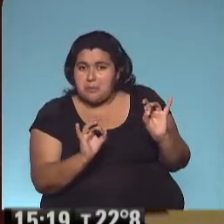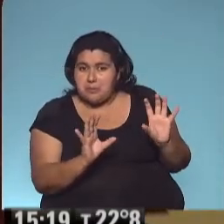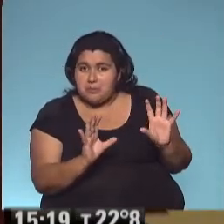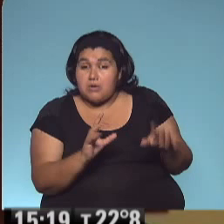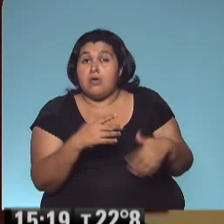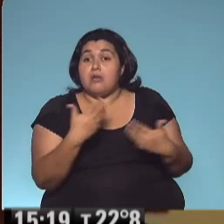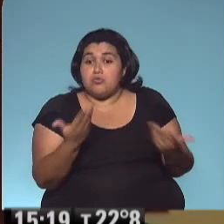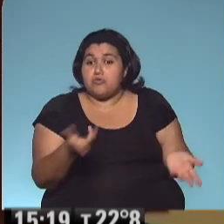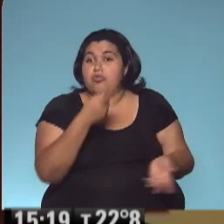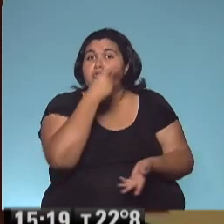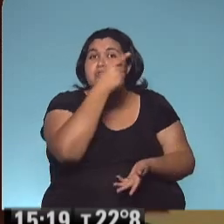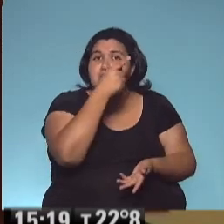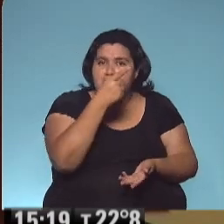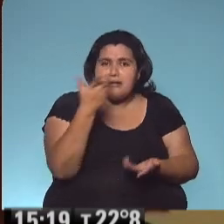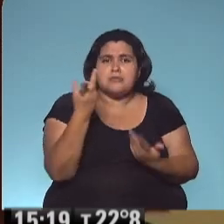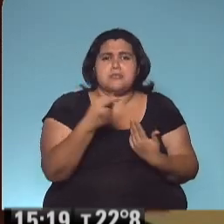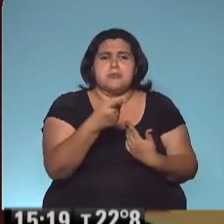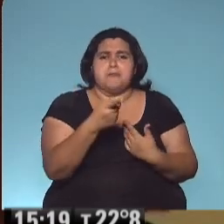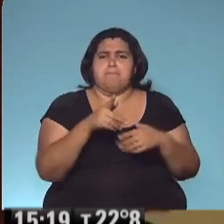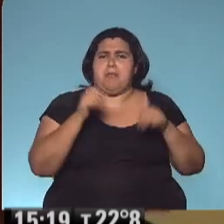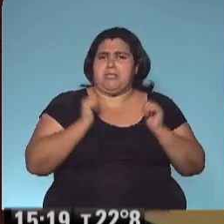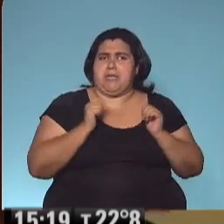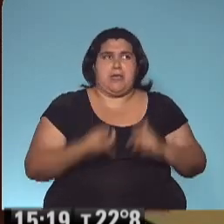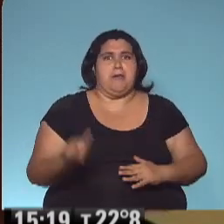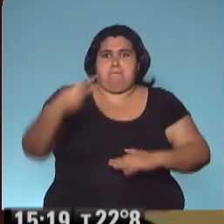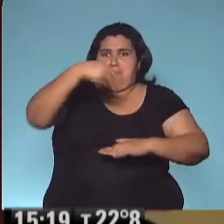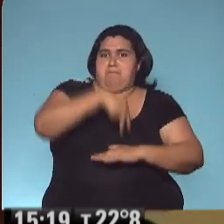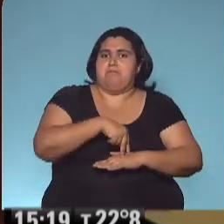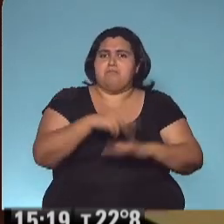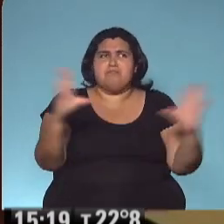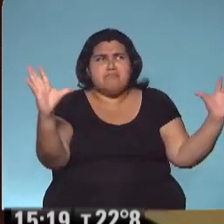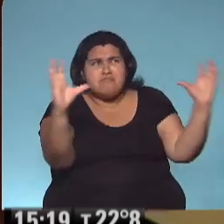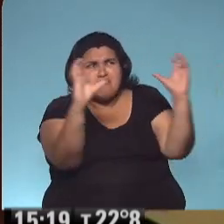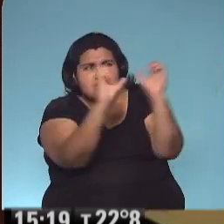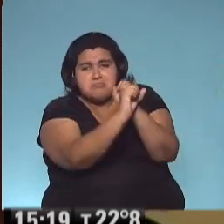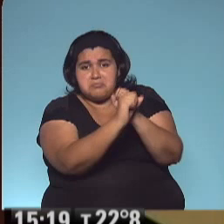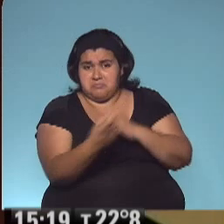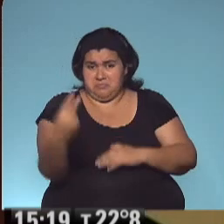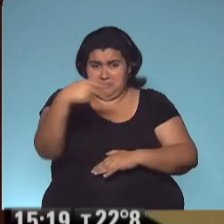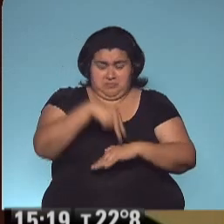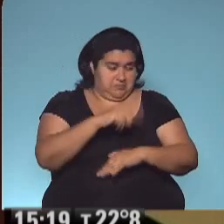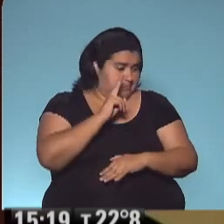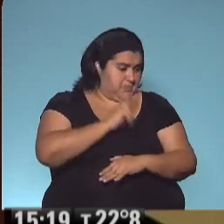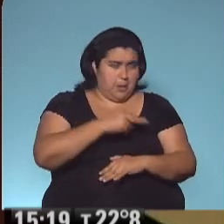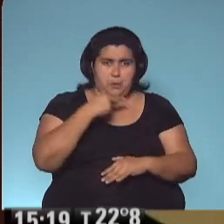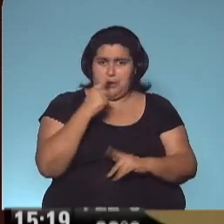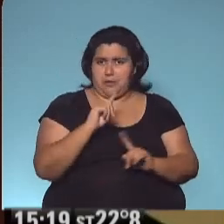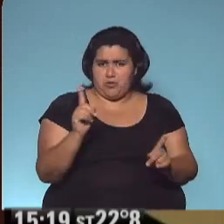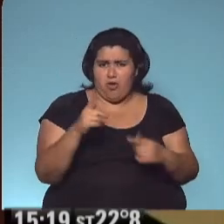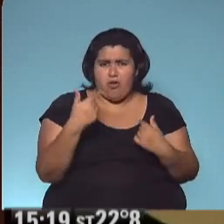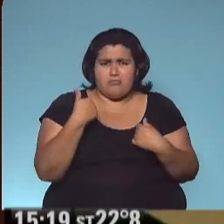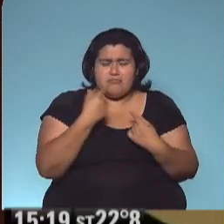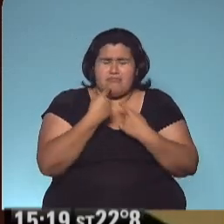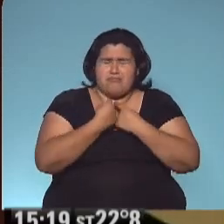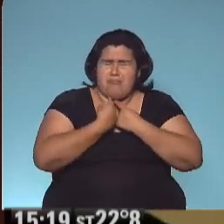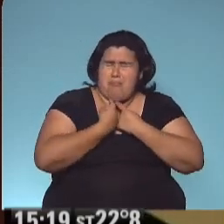Entonces Irulana se puso de pie en su banquito. Que como estaba tan negro todo, ni siquiera era un banquito verde. Y gritó bien, pero bien